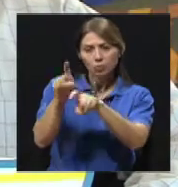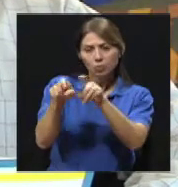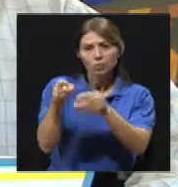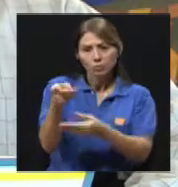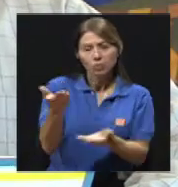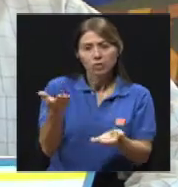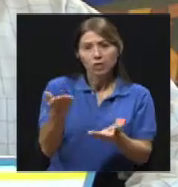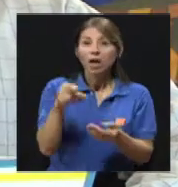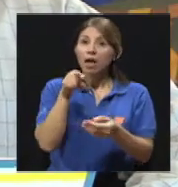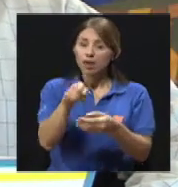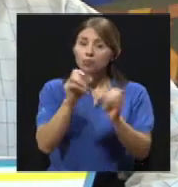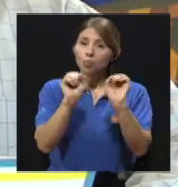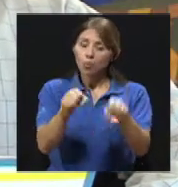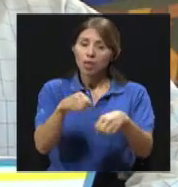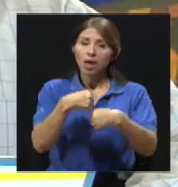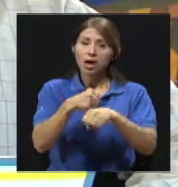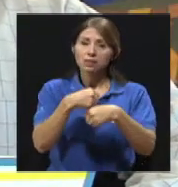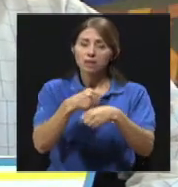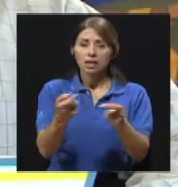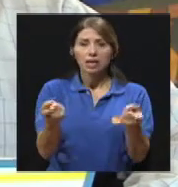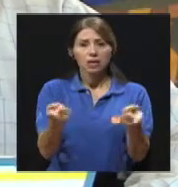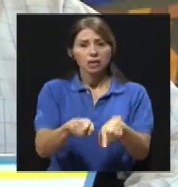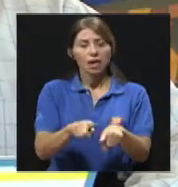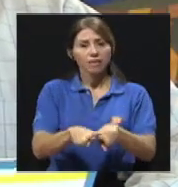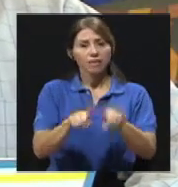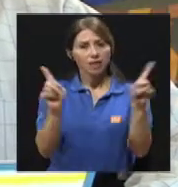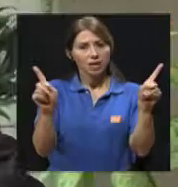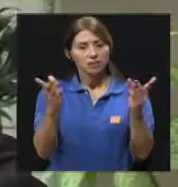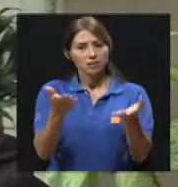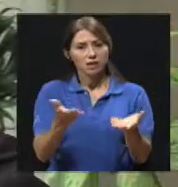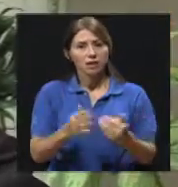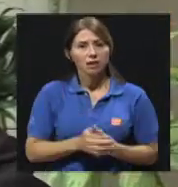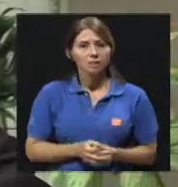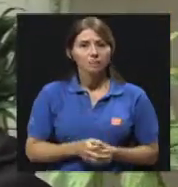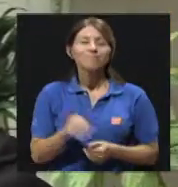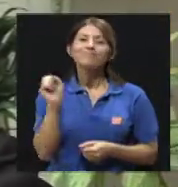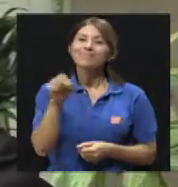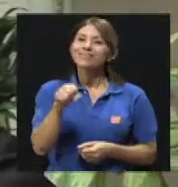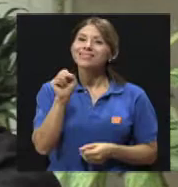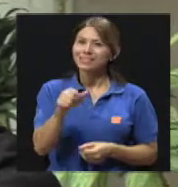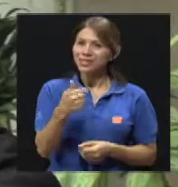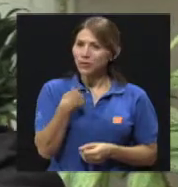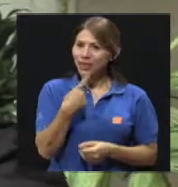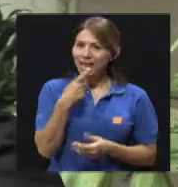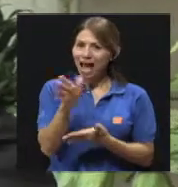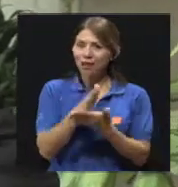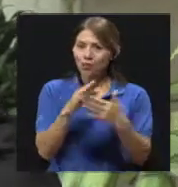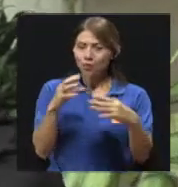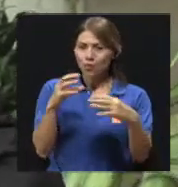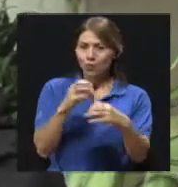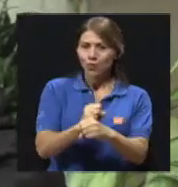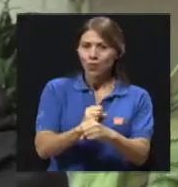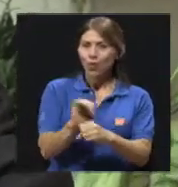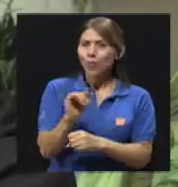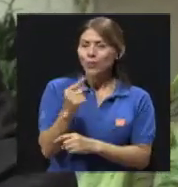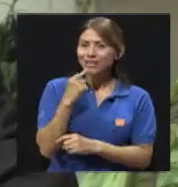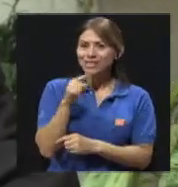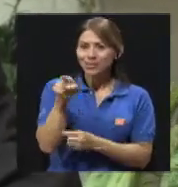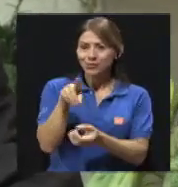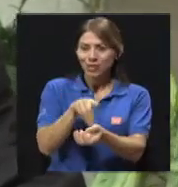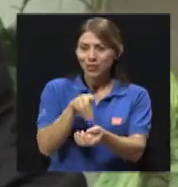eso marca una gran diferencia en el tratamiento. Sí, yo lo resumiría así como usted lo está diciendo, doctor Aguilar.